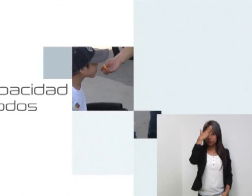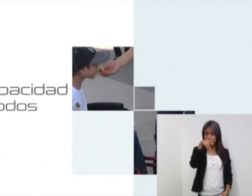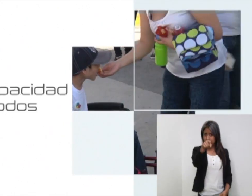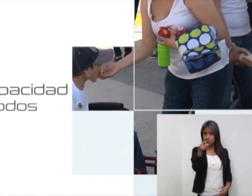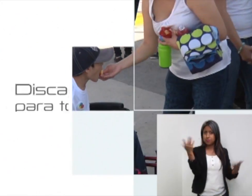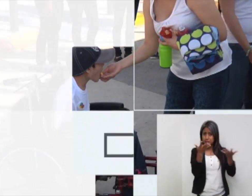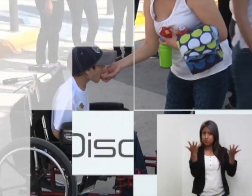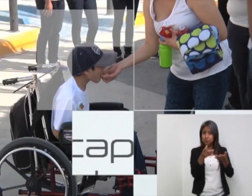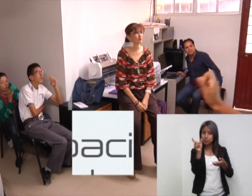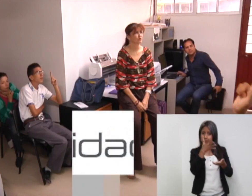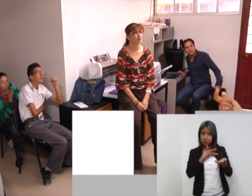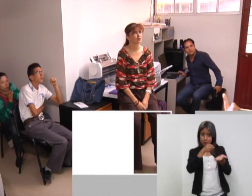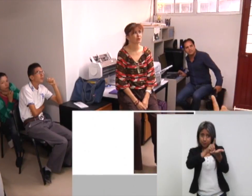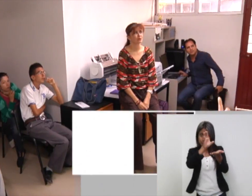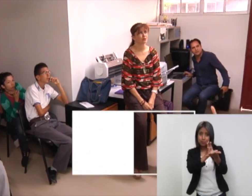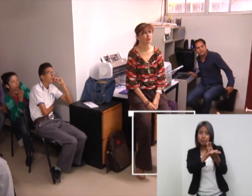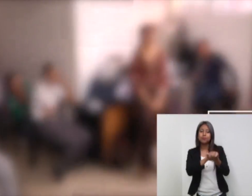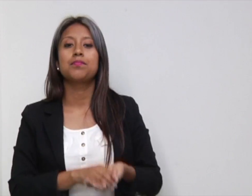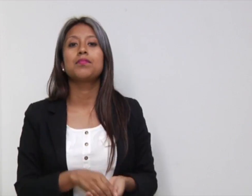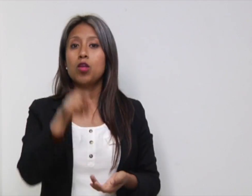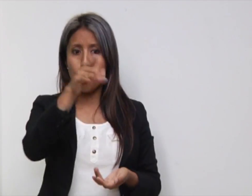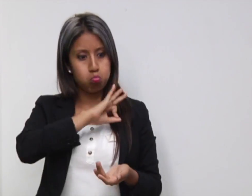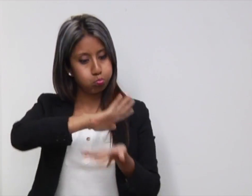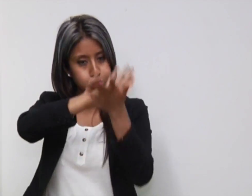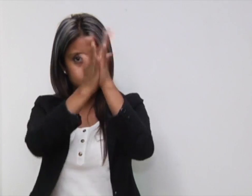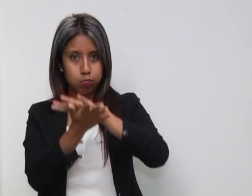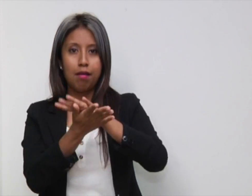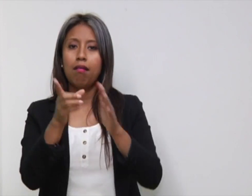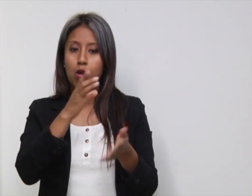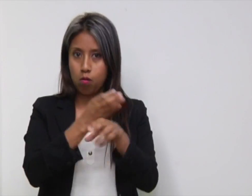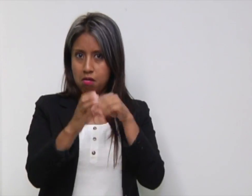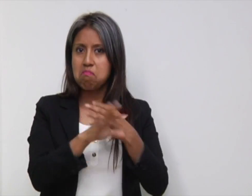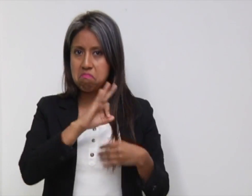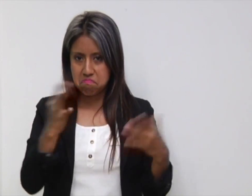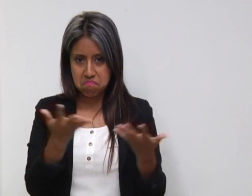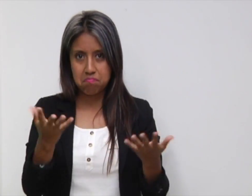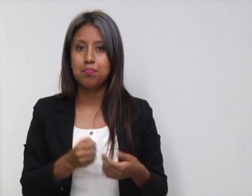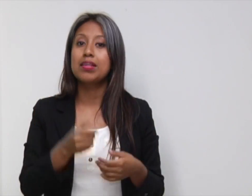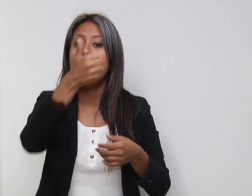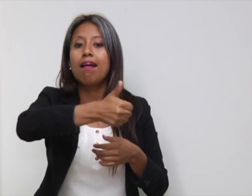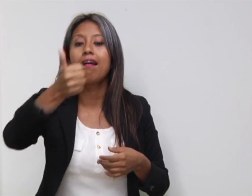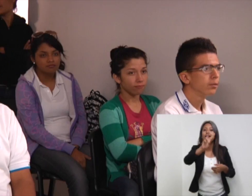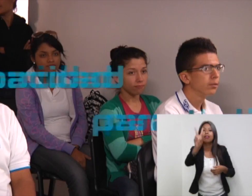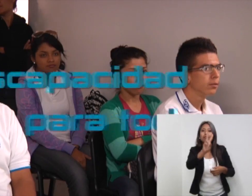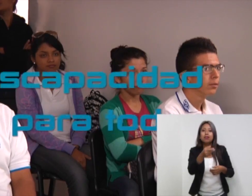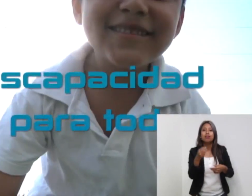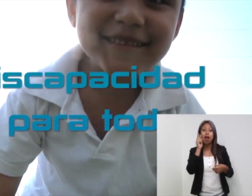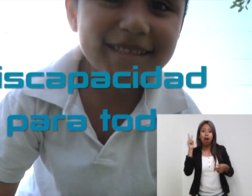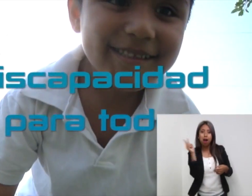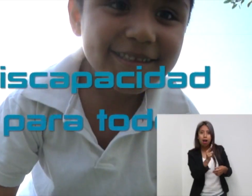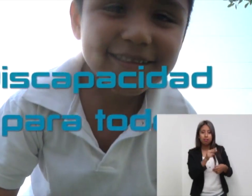¿Sabes qué hacer con la discapacidad? ¡Convierte en la incapacidad! Cada viernes tendremos la sección